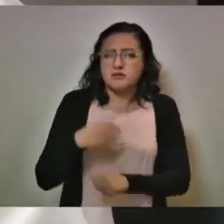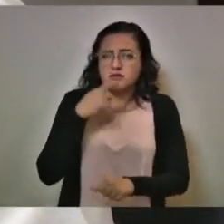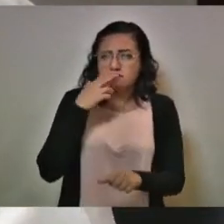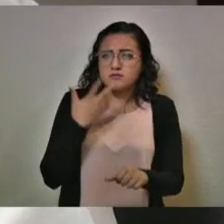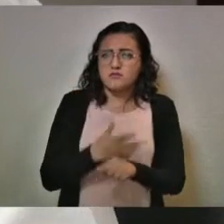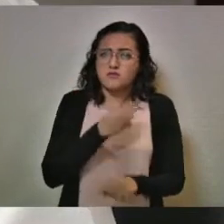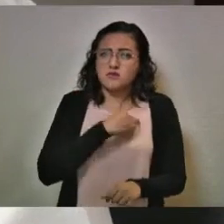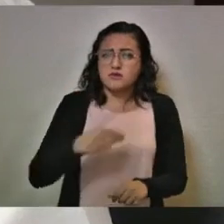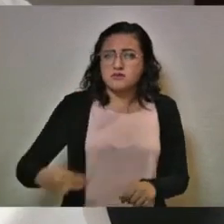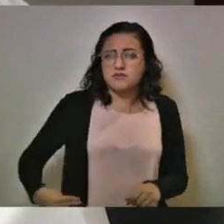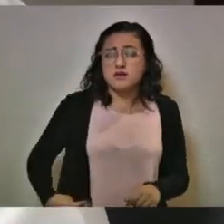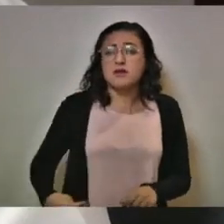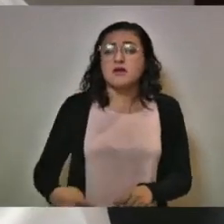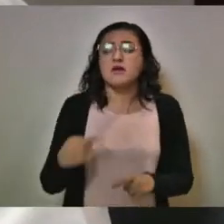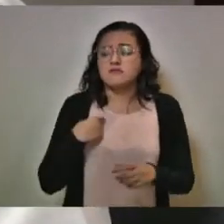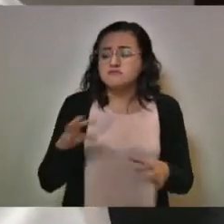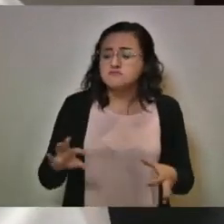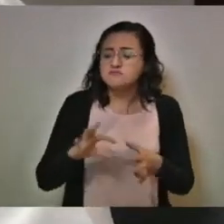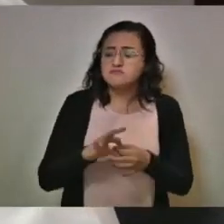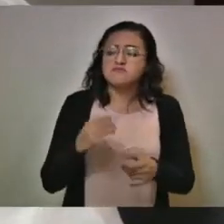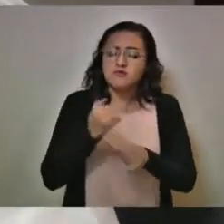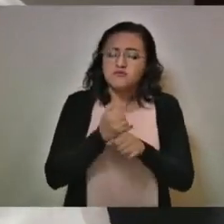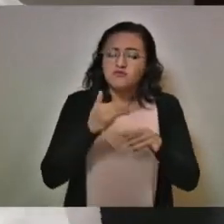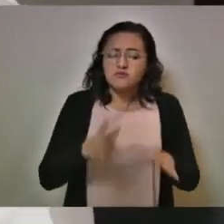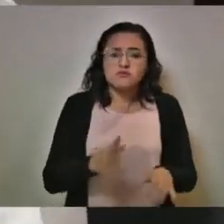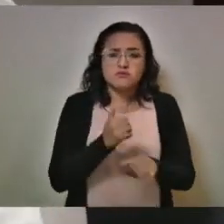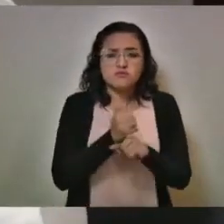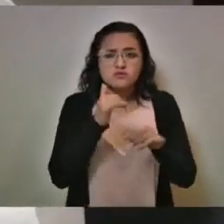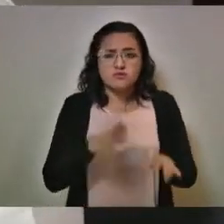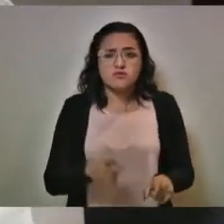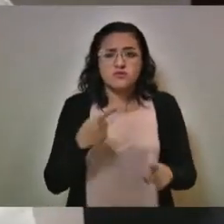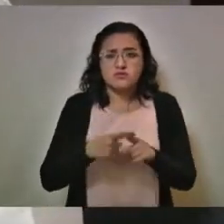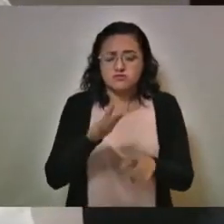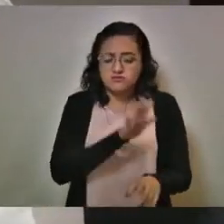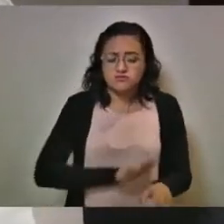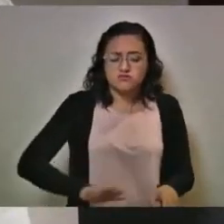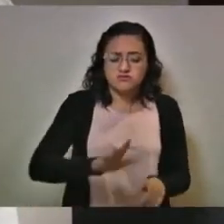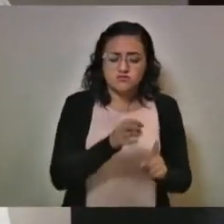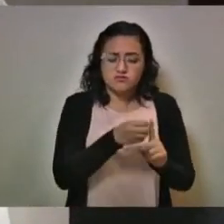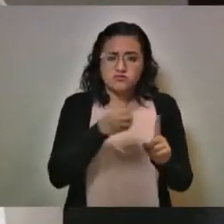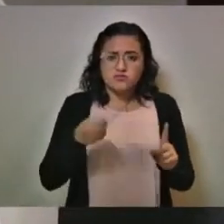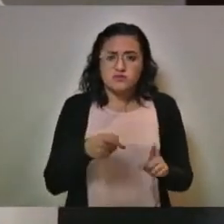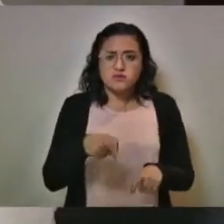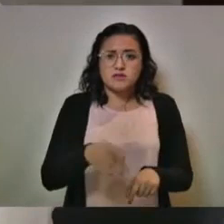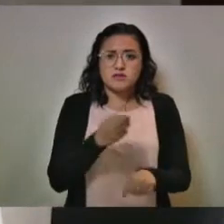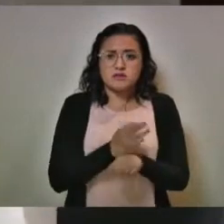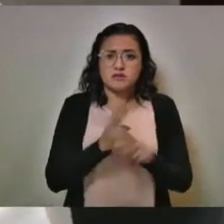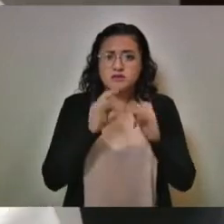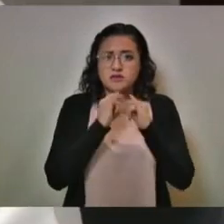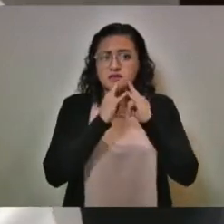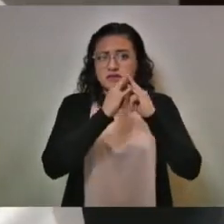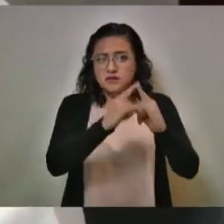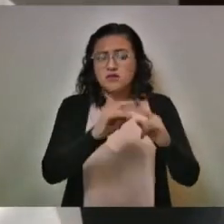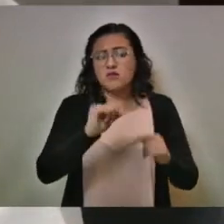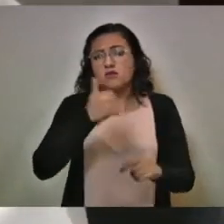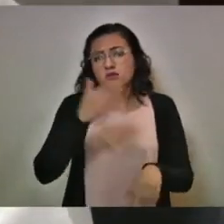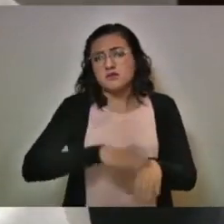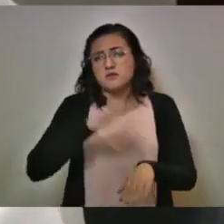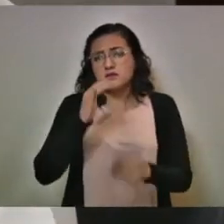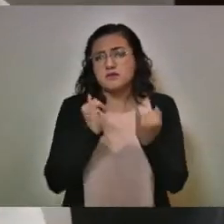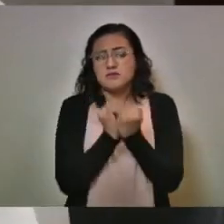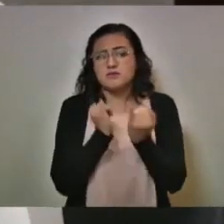municipal, estaremos informando a cada una de las organizaciones de este tianguis y de los demás,